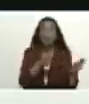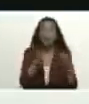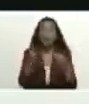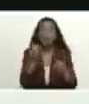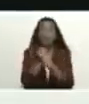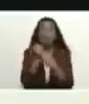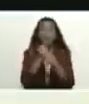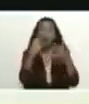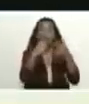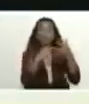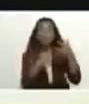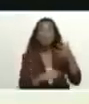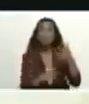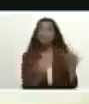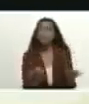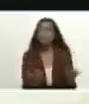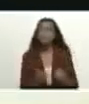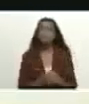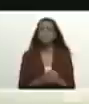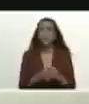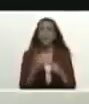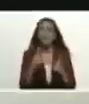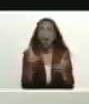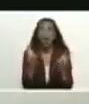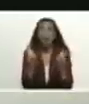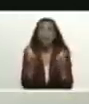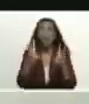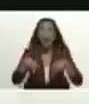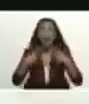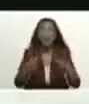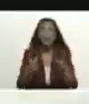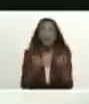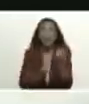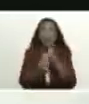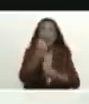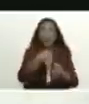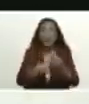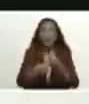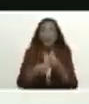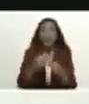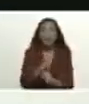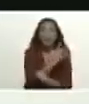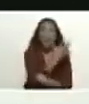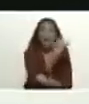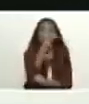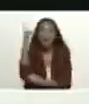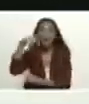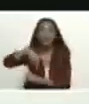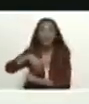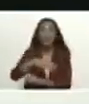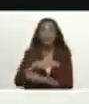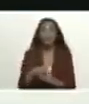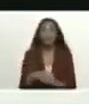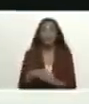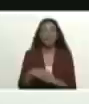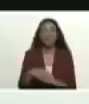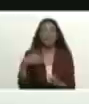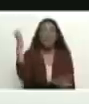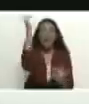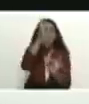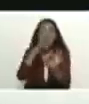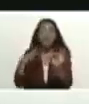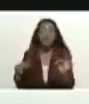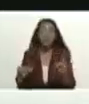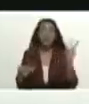trabajo para el tema de la recuperación y defensa de la Amazonía yo le estuve